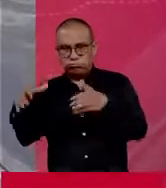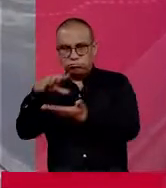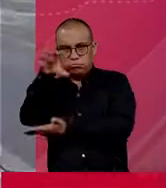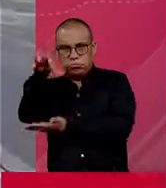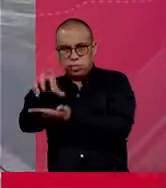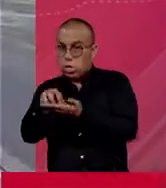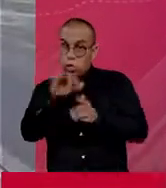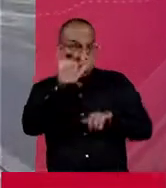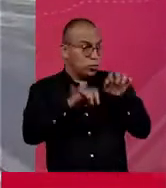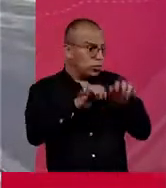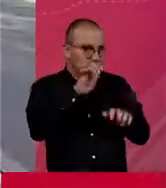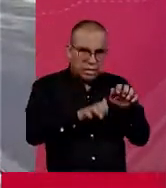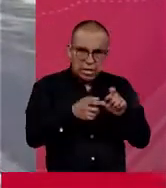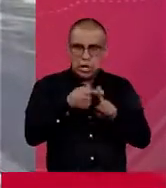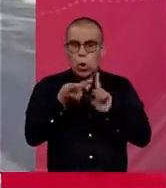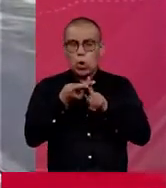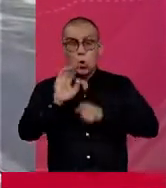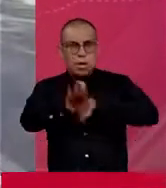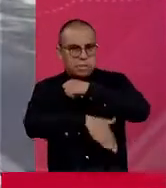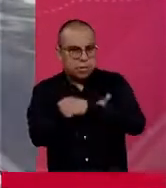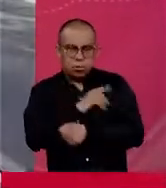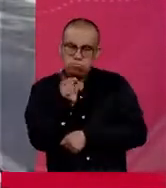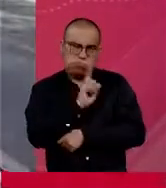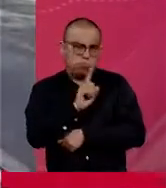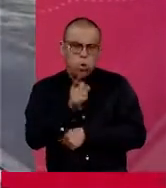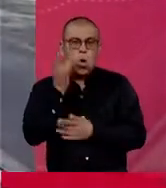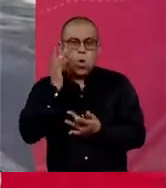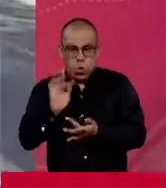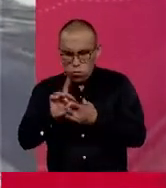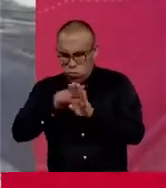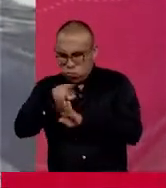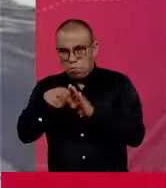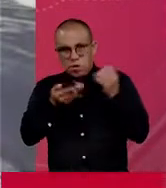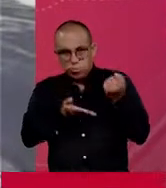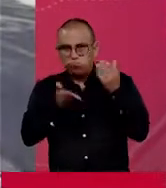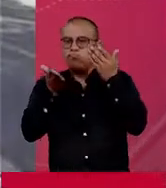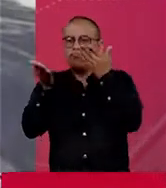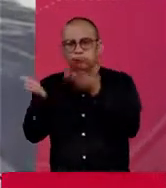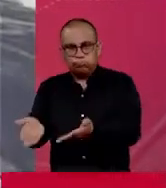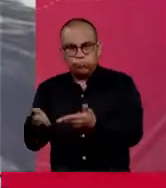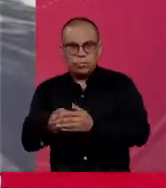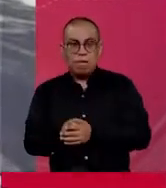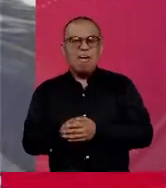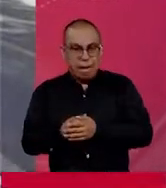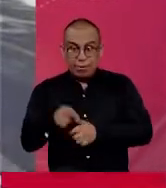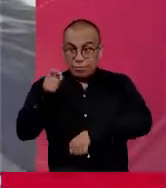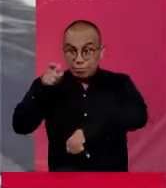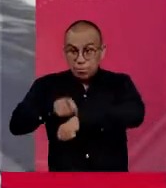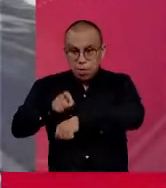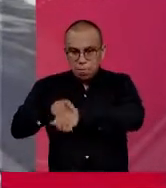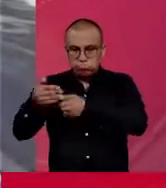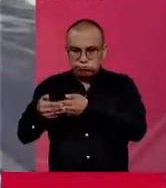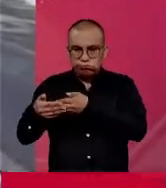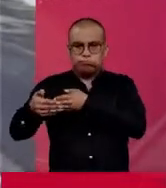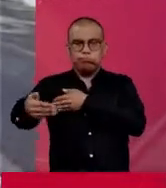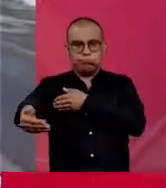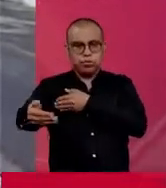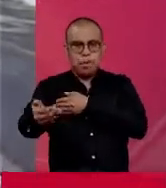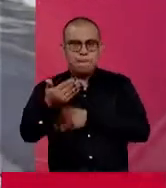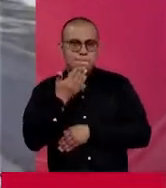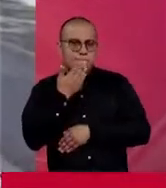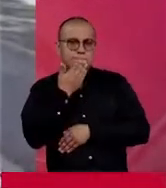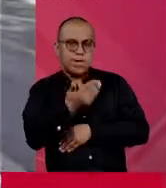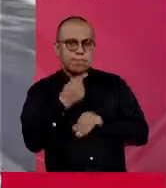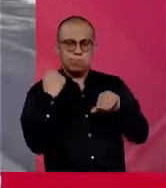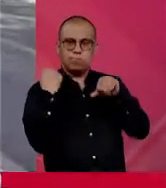no con la secretaría, no con el ministerio. Con la clínica u hospital que es el depositario del bien y es solo a partir de este momento que la clínica pide el permiso